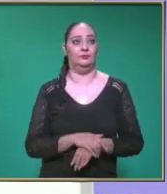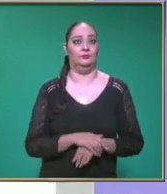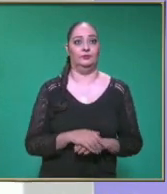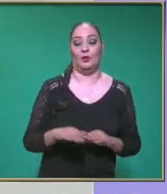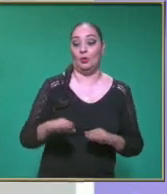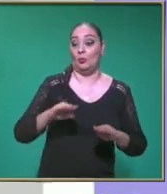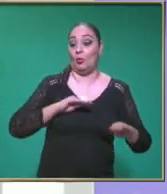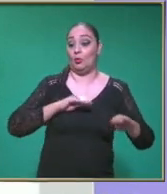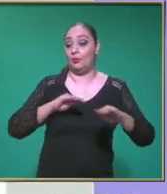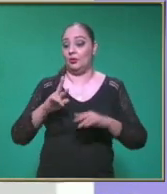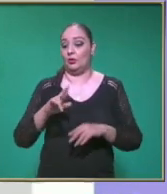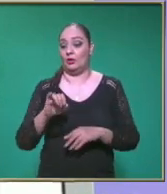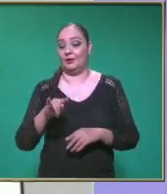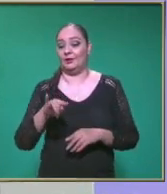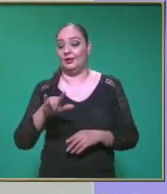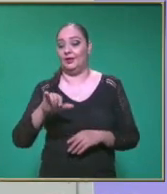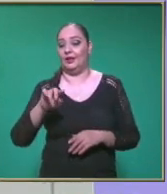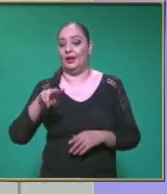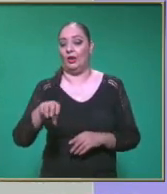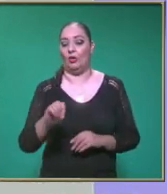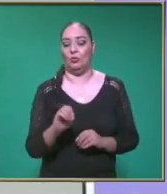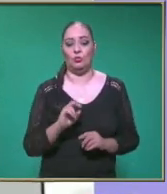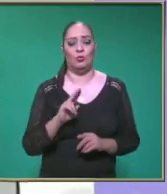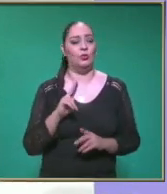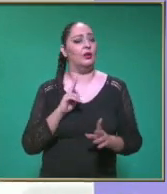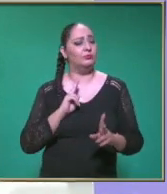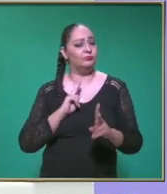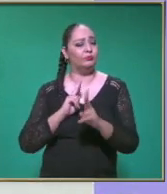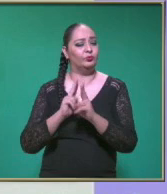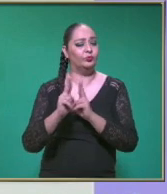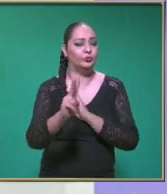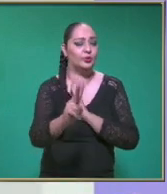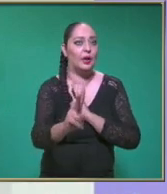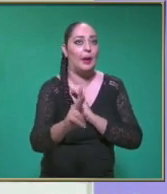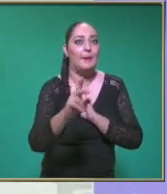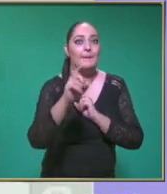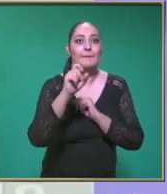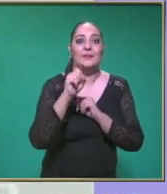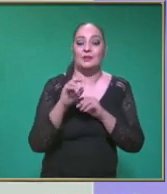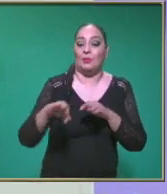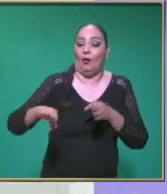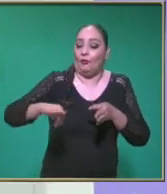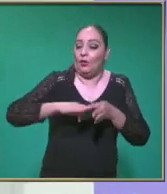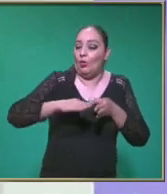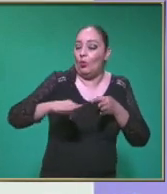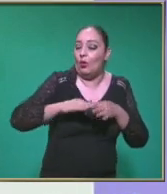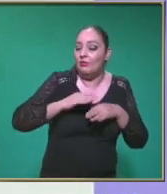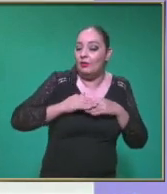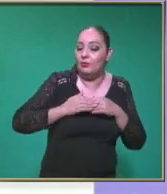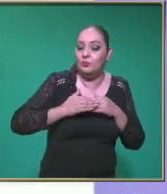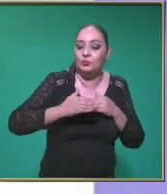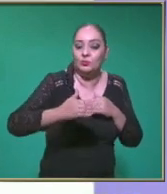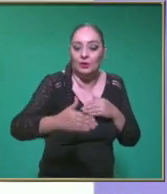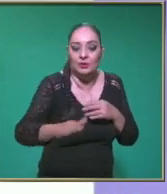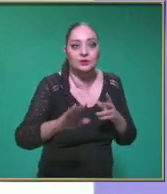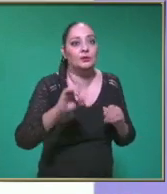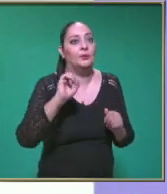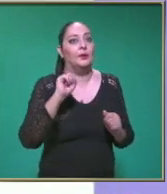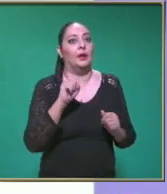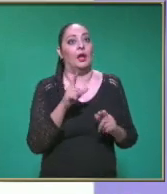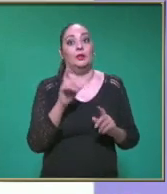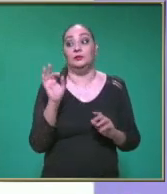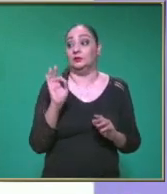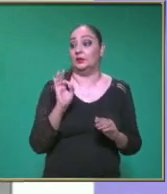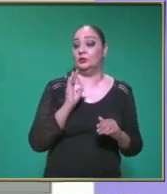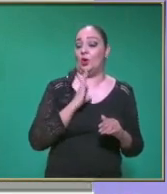Rectilíneo Uniformemente Acelerado La aceleración Es constante Es decir Que aumenta Su velocidad